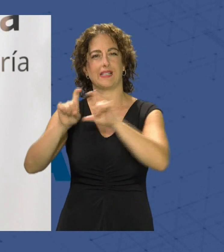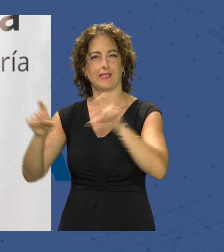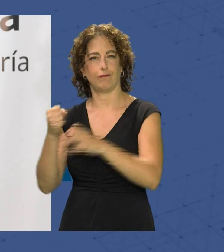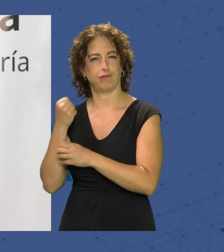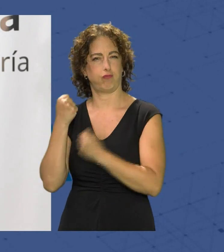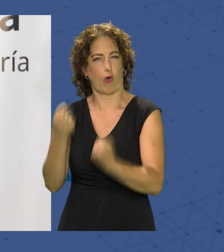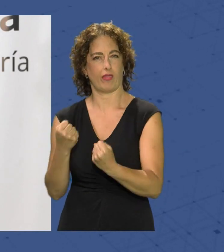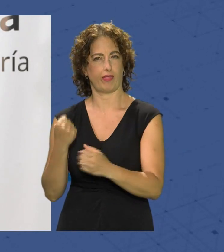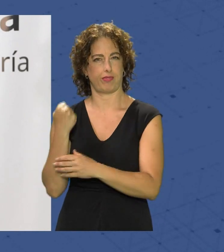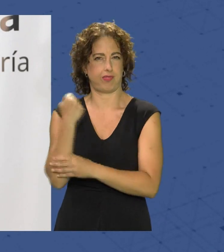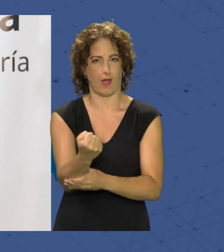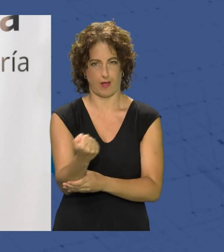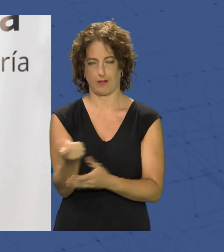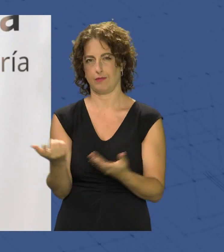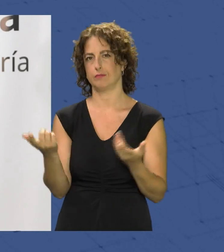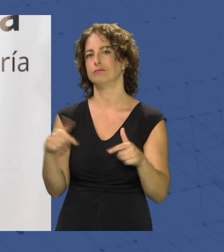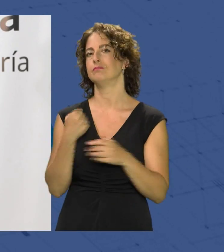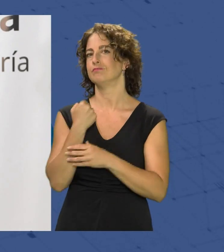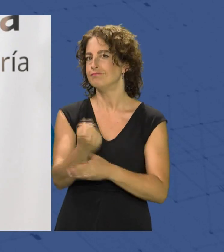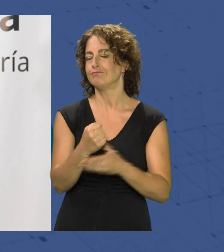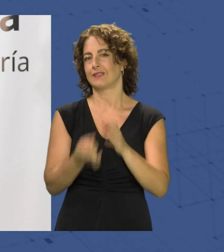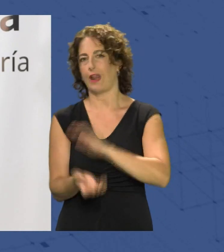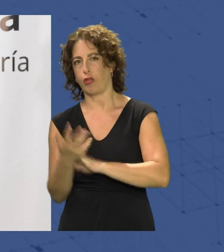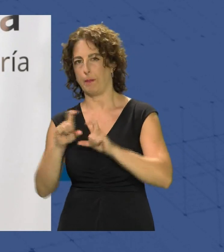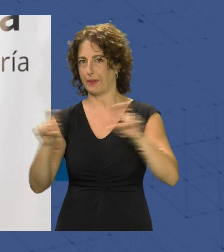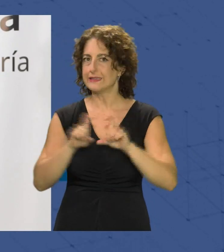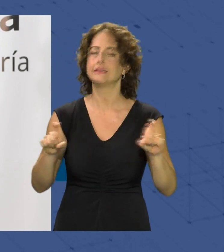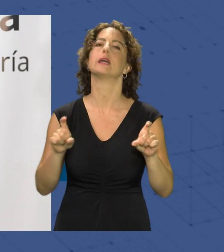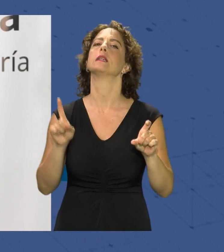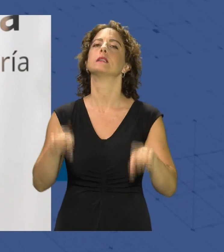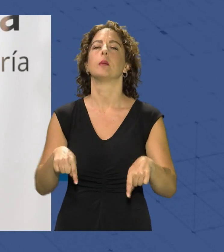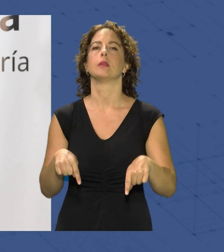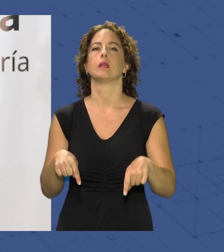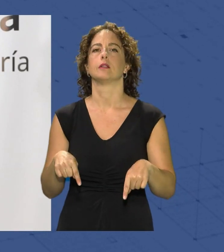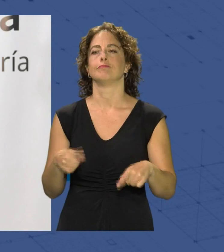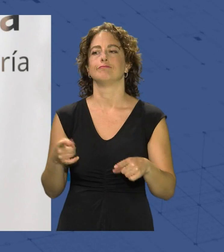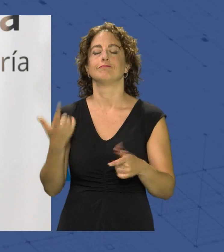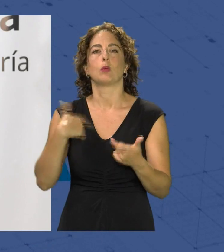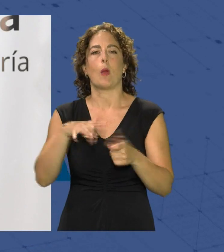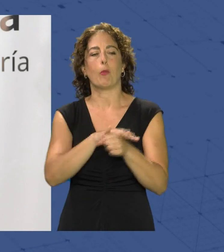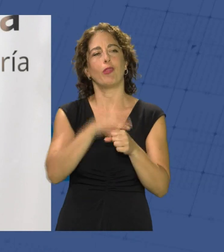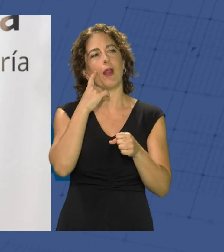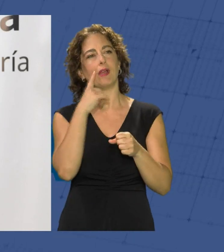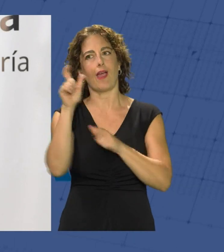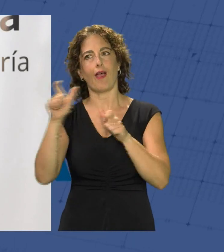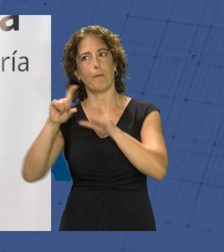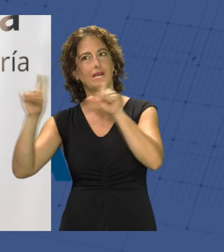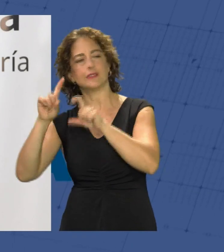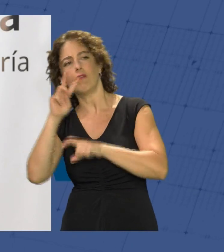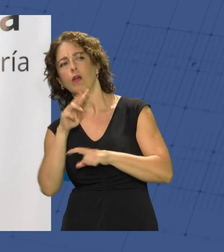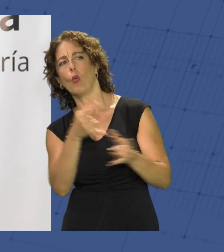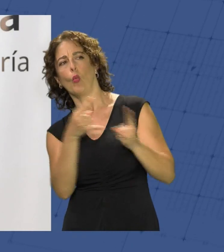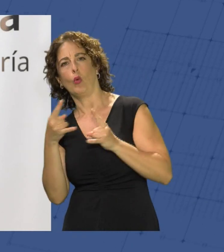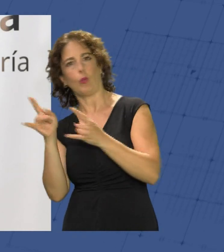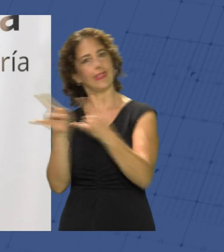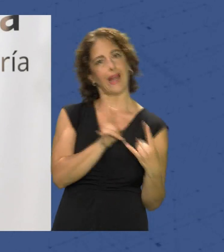almeriense mediante el apoyo a la creación de empresas, aumentar el atractivo de nuestra provincia de Almería para la inversión y,